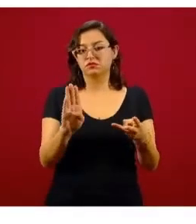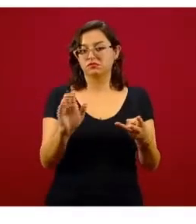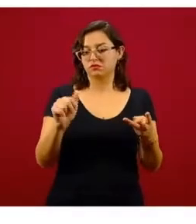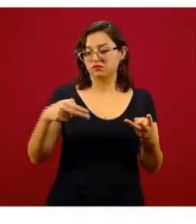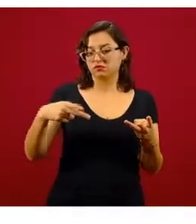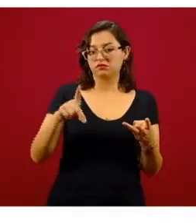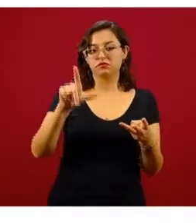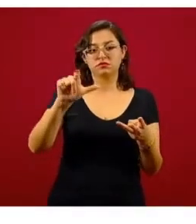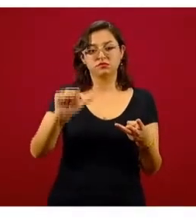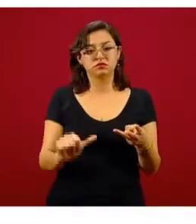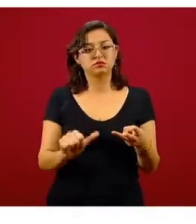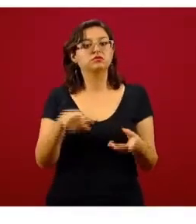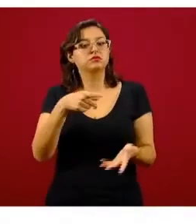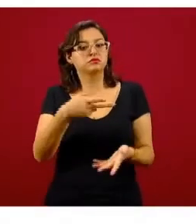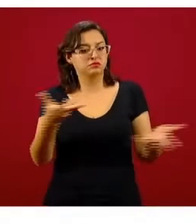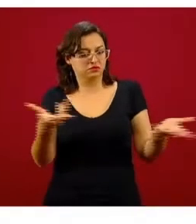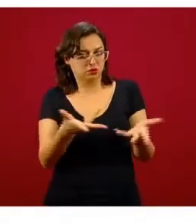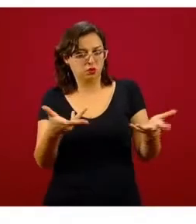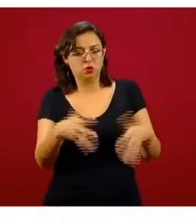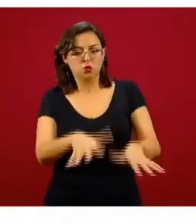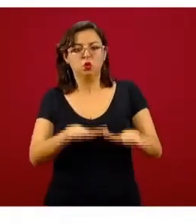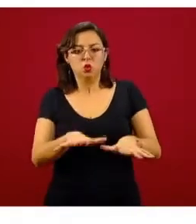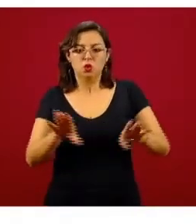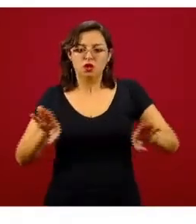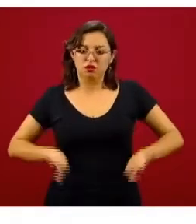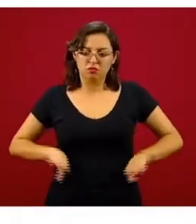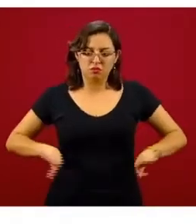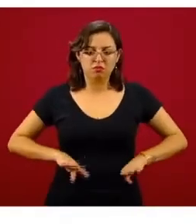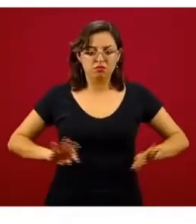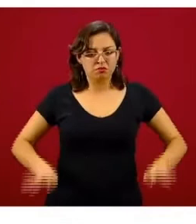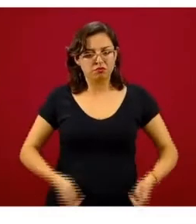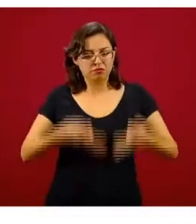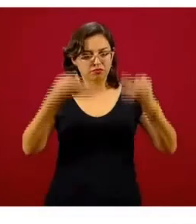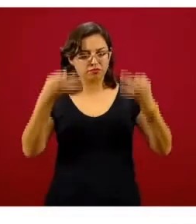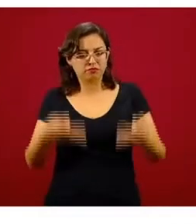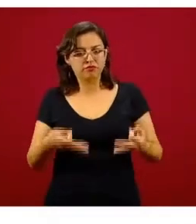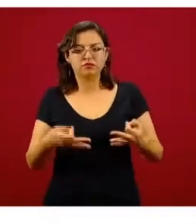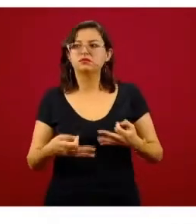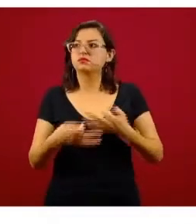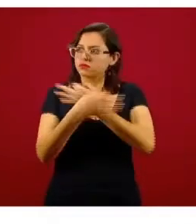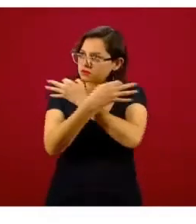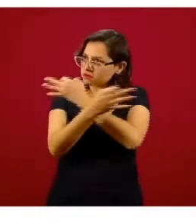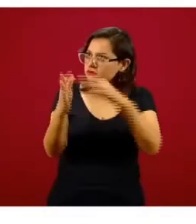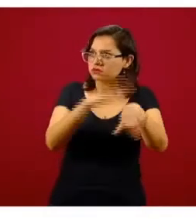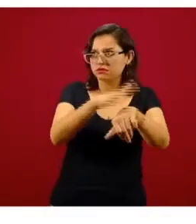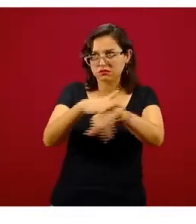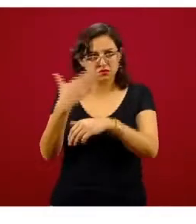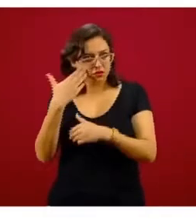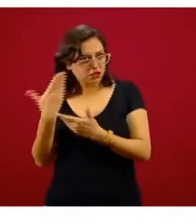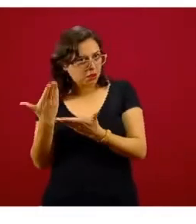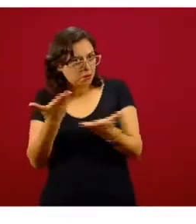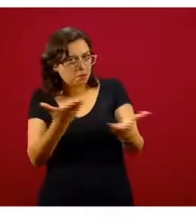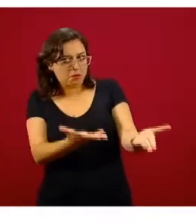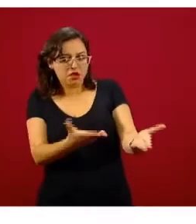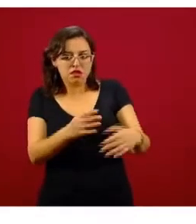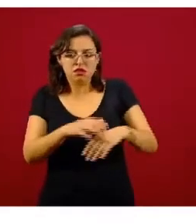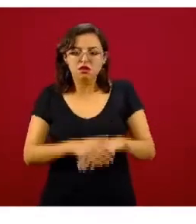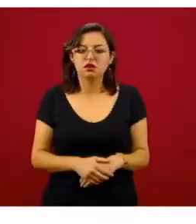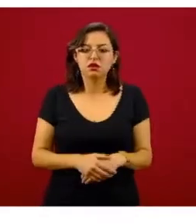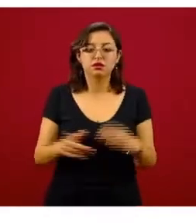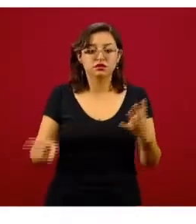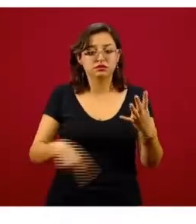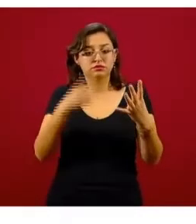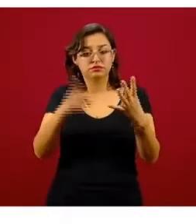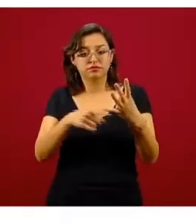el grado de banda por méritos distinguidos, por conducta, cuya ejemplaridad convenga ser la del conocimiento público. Y el último es el de